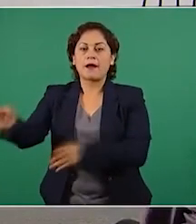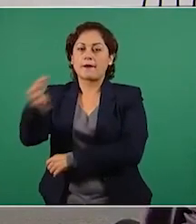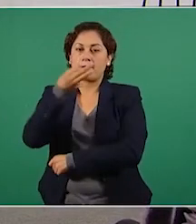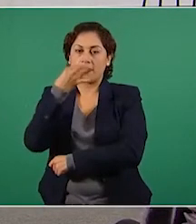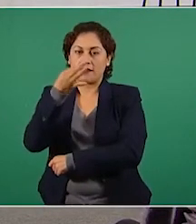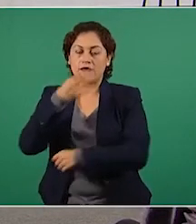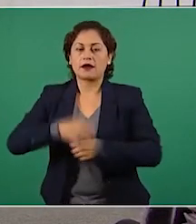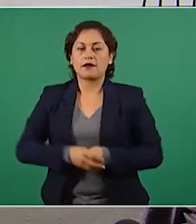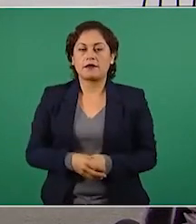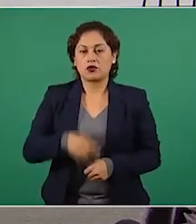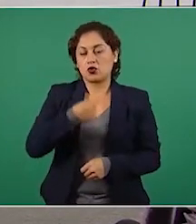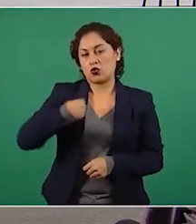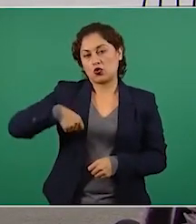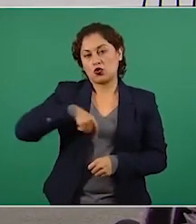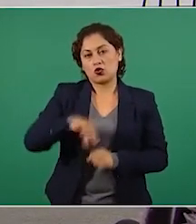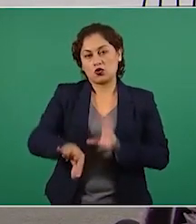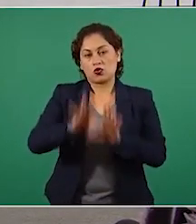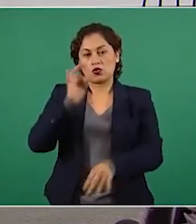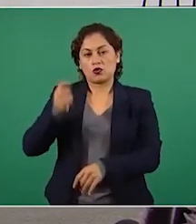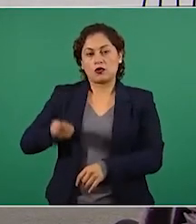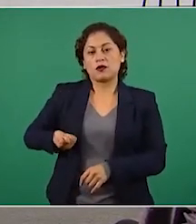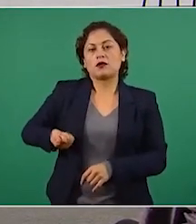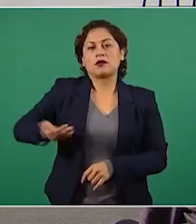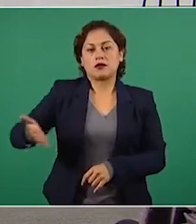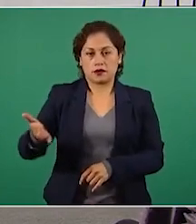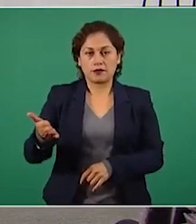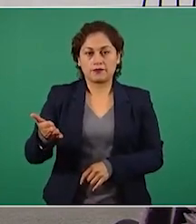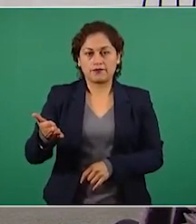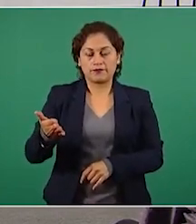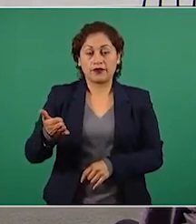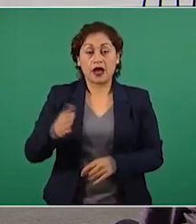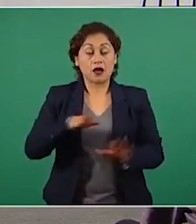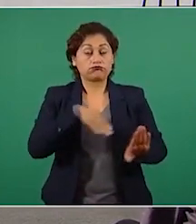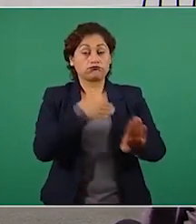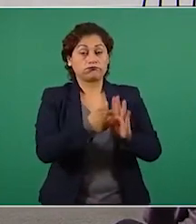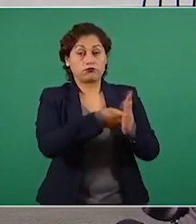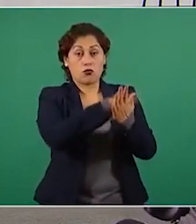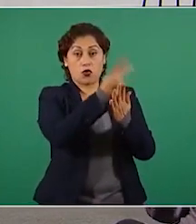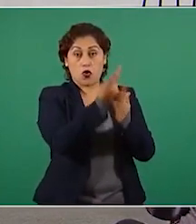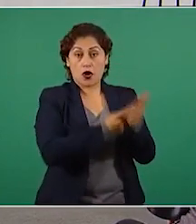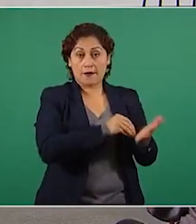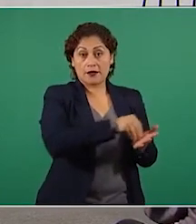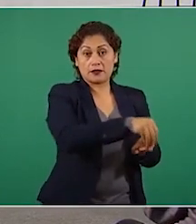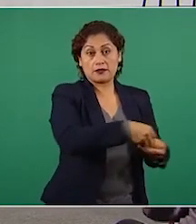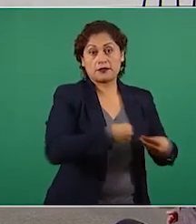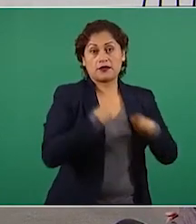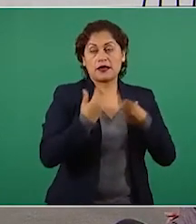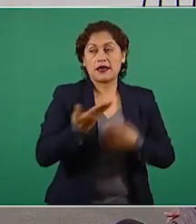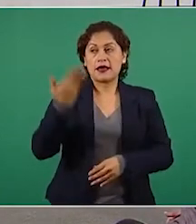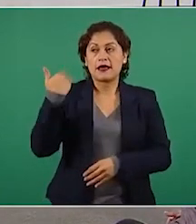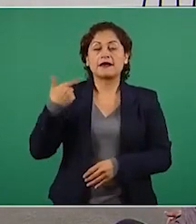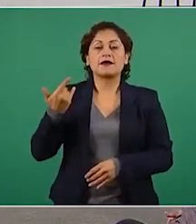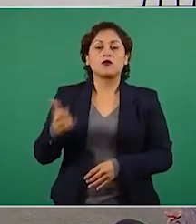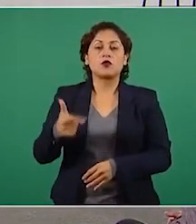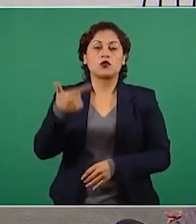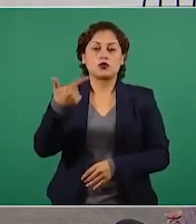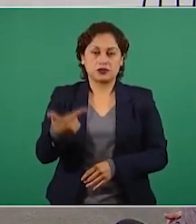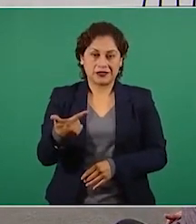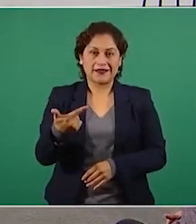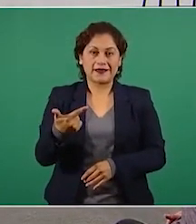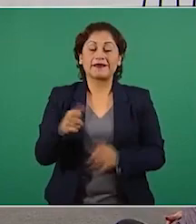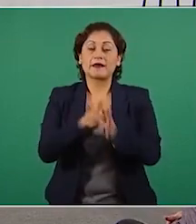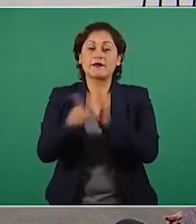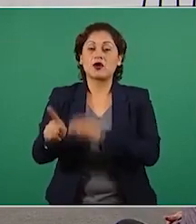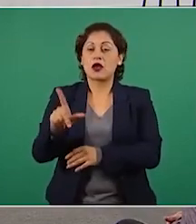A esta le llamamos Nado Sincronizado contra Sembrando Vida. El 7 de julio pasado el periódico La Crónica publica un